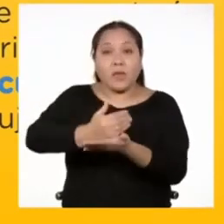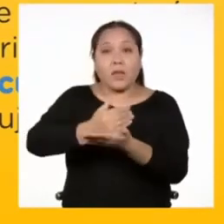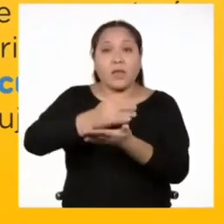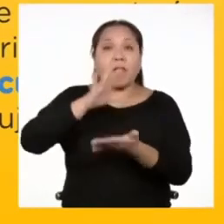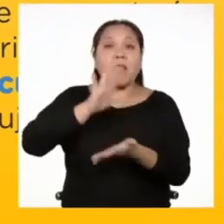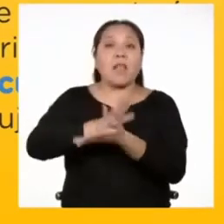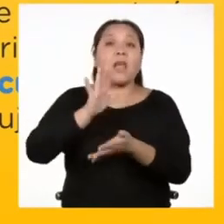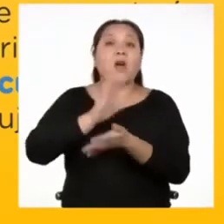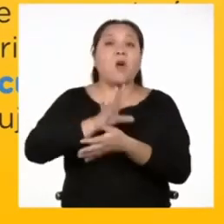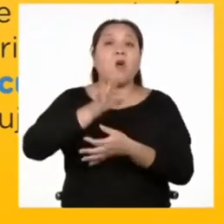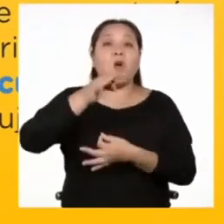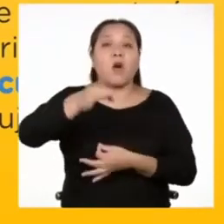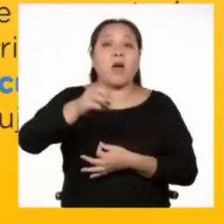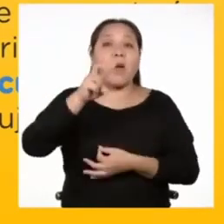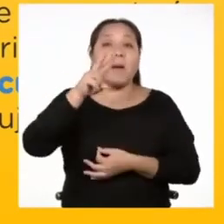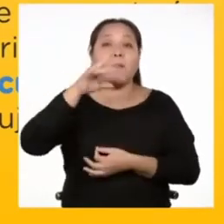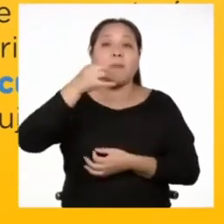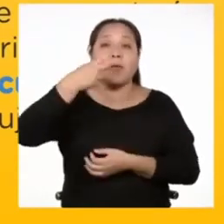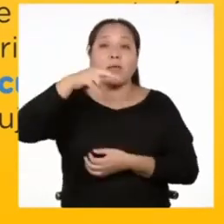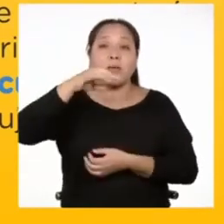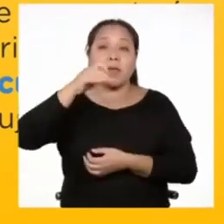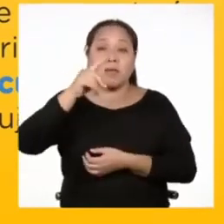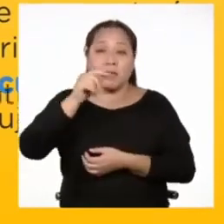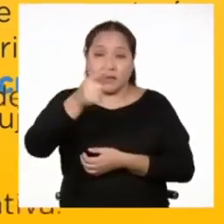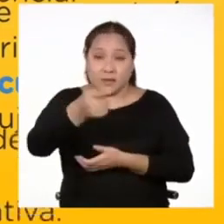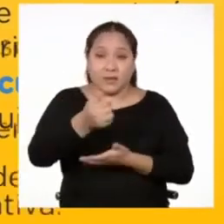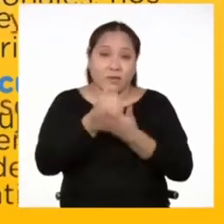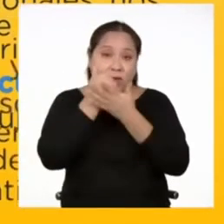Te servirá para dibujar mejor.